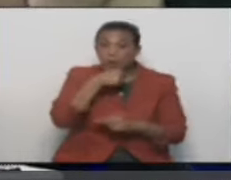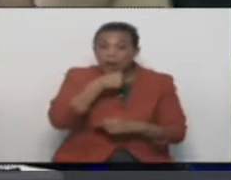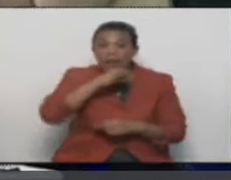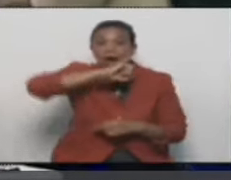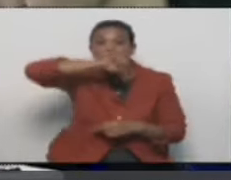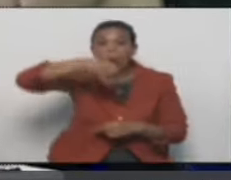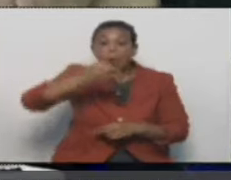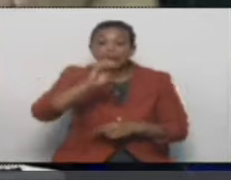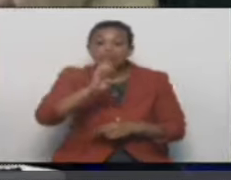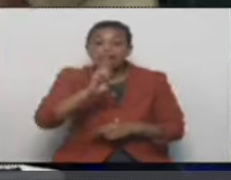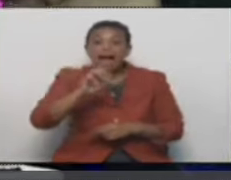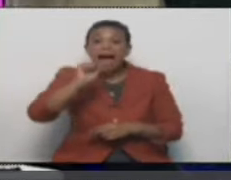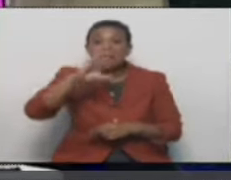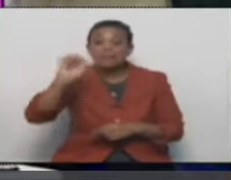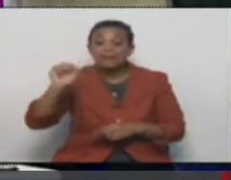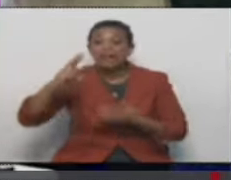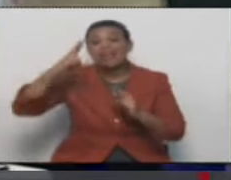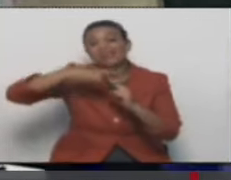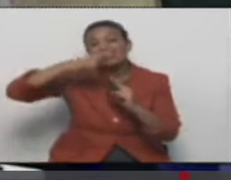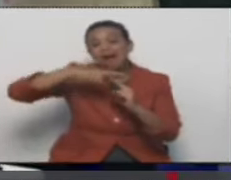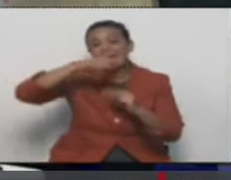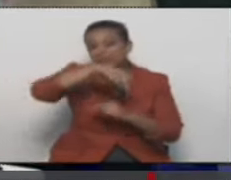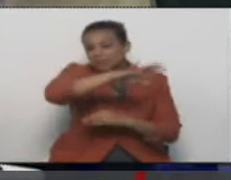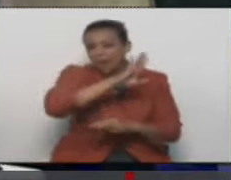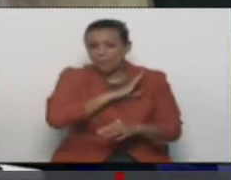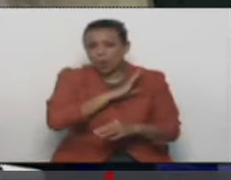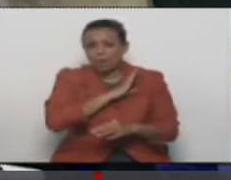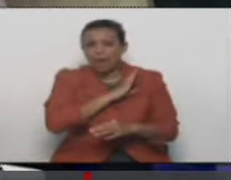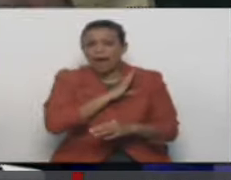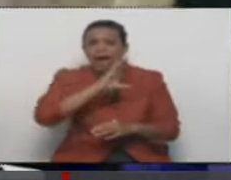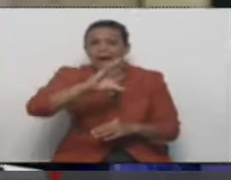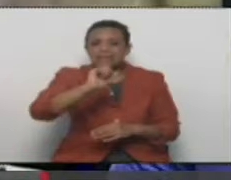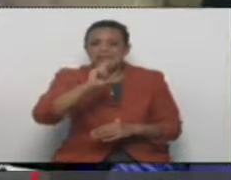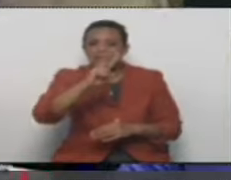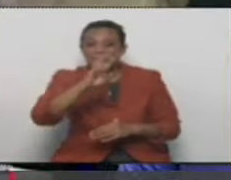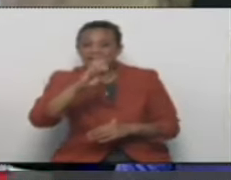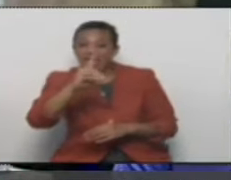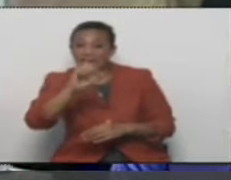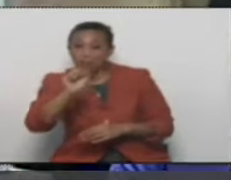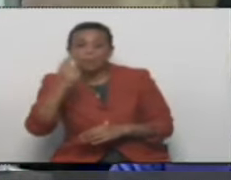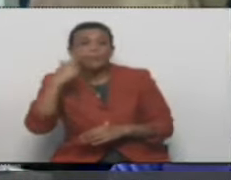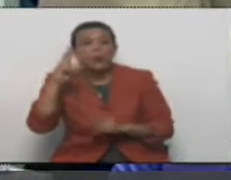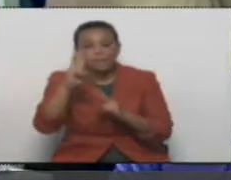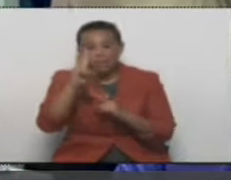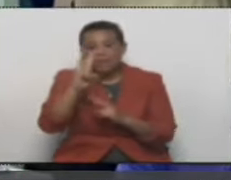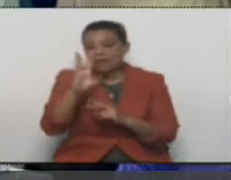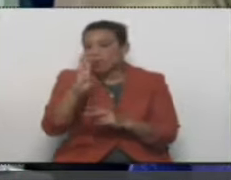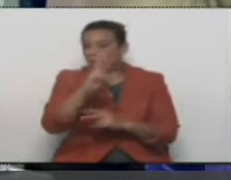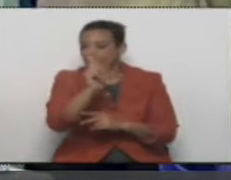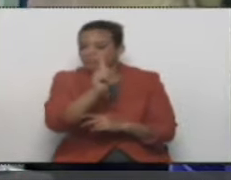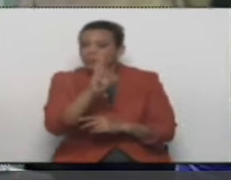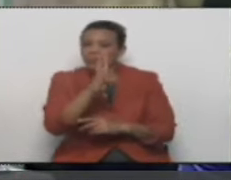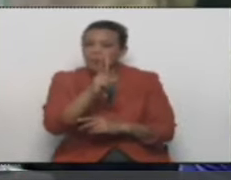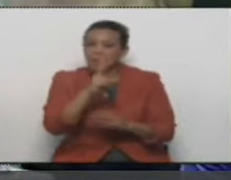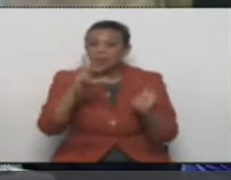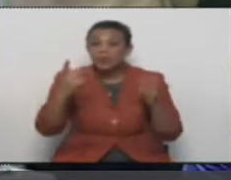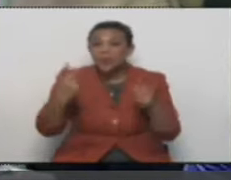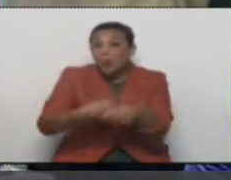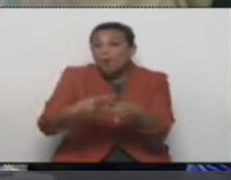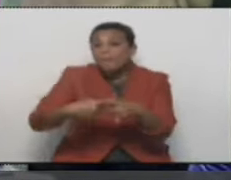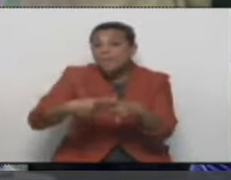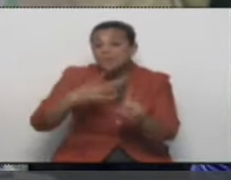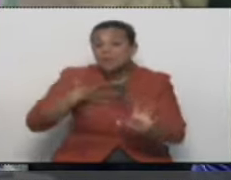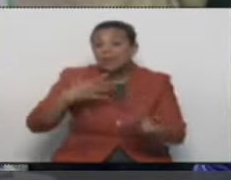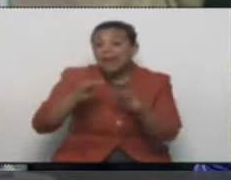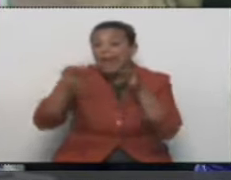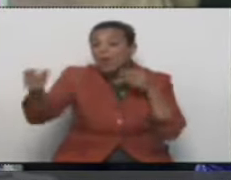José María Acevedo, pero era del Táchira. Acevedo con B pequeña también. Con B pequeña, sí señor. Así que somos primos lejanos. Así es.